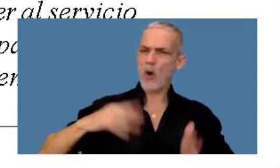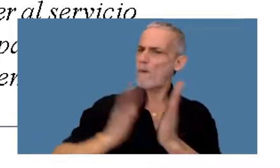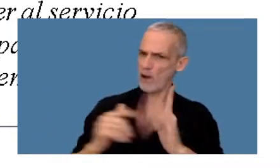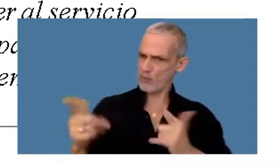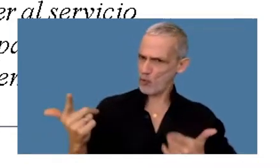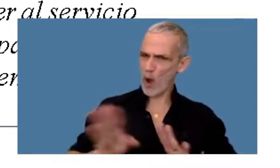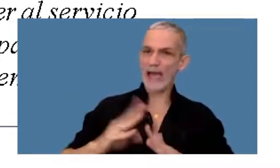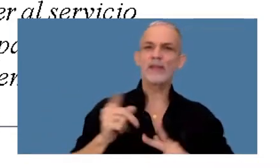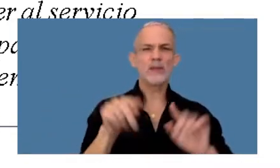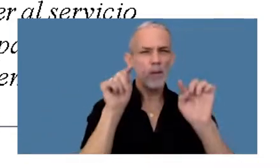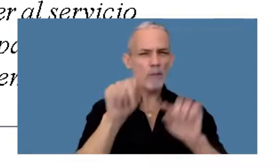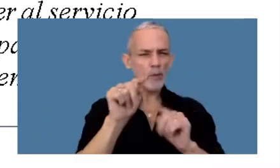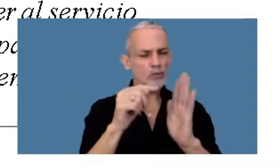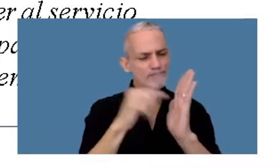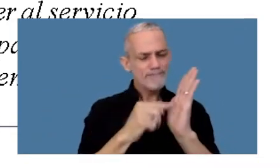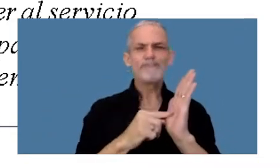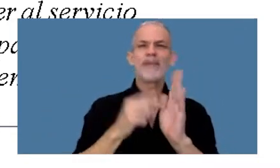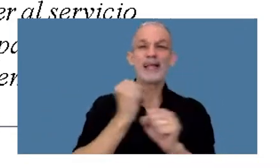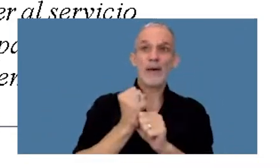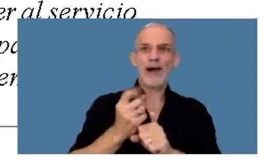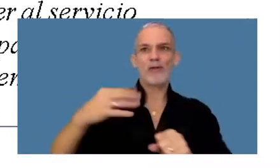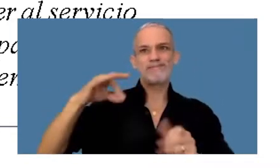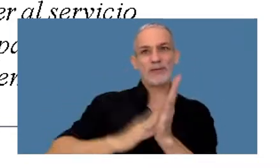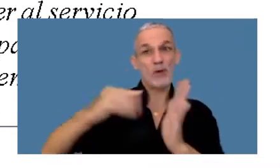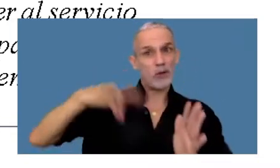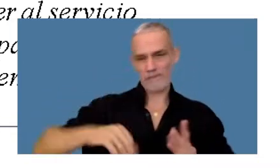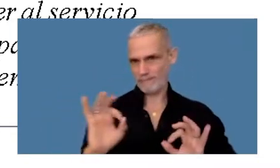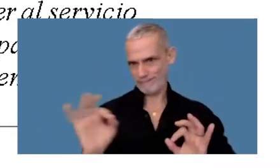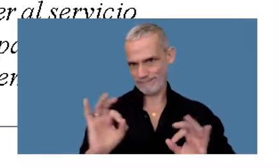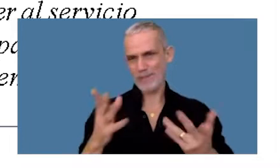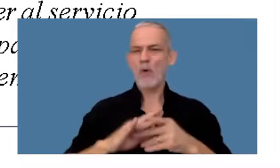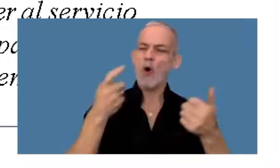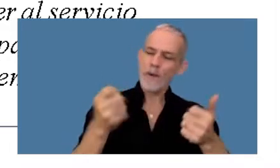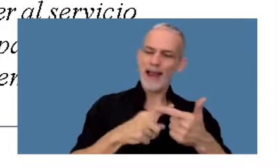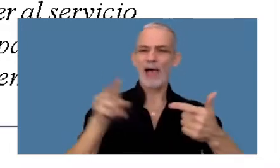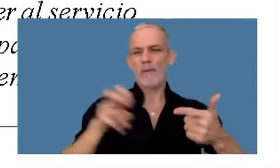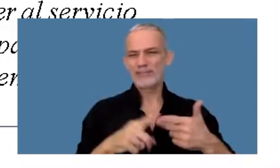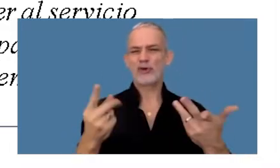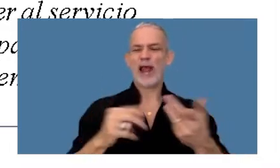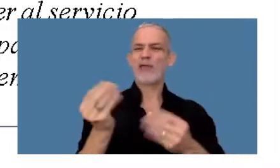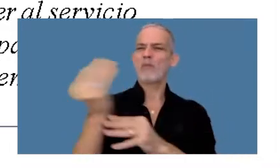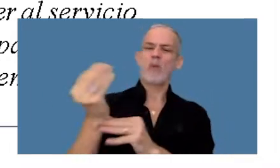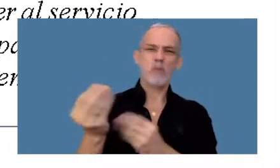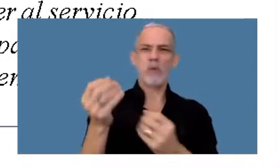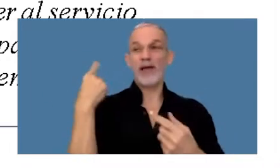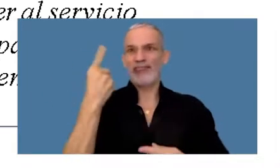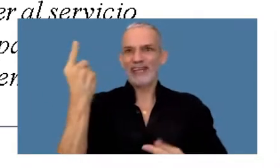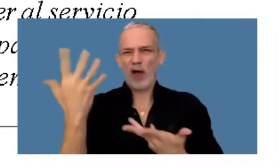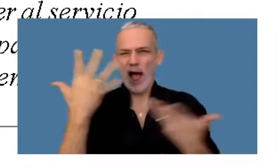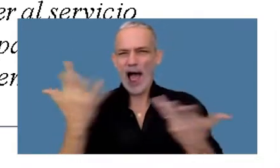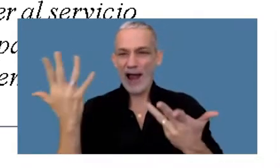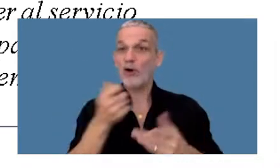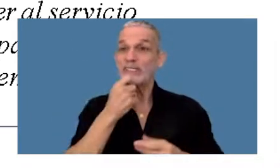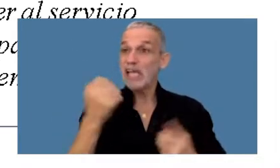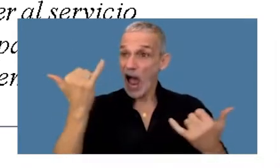abrí los incisos, trabajadores bajo relación de dependencia, jubilados, pensionados, cargos públicos de dirección, porque